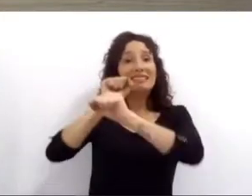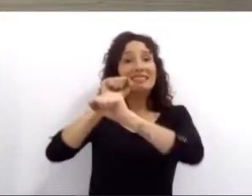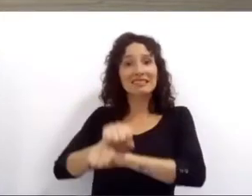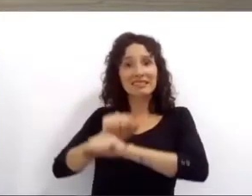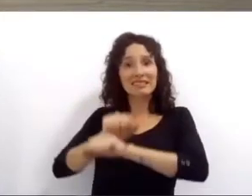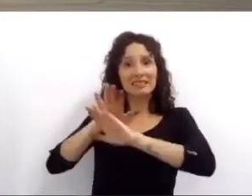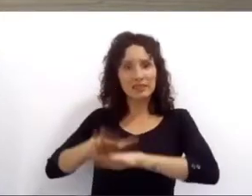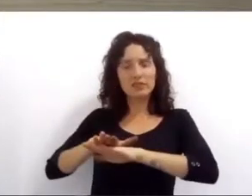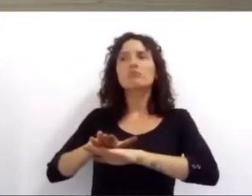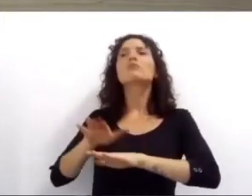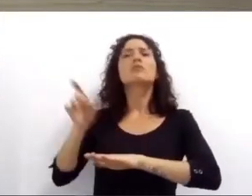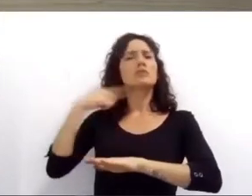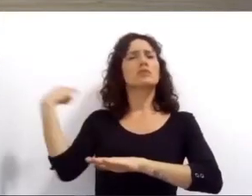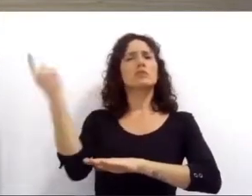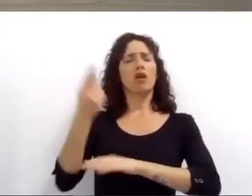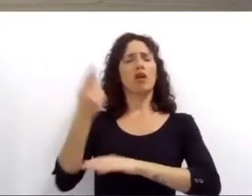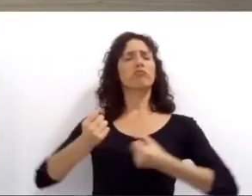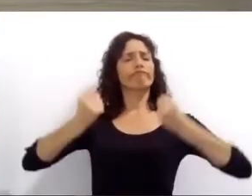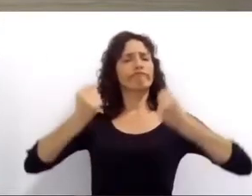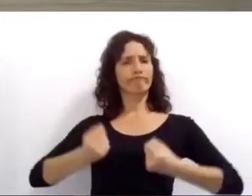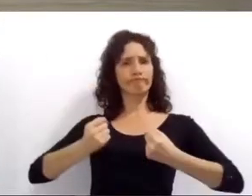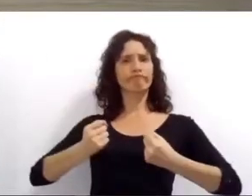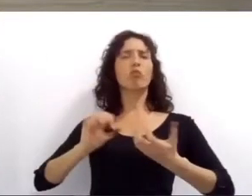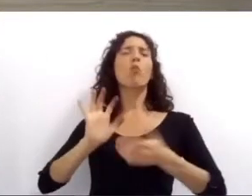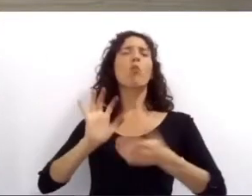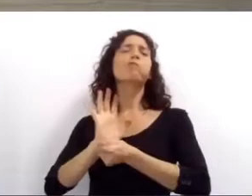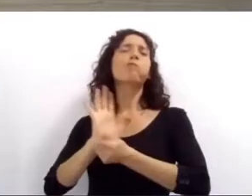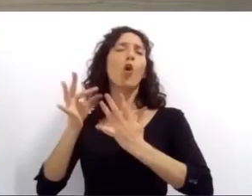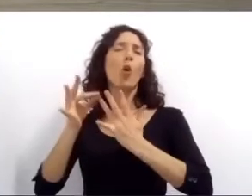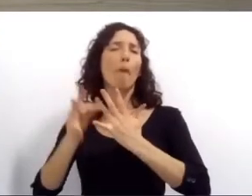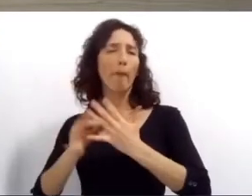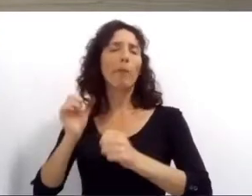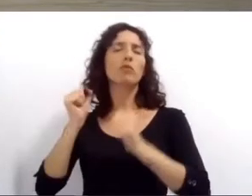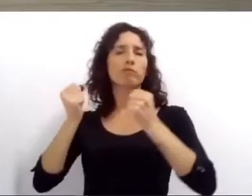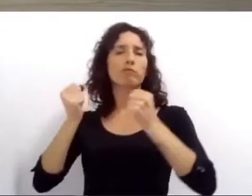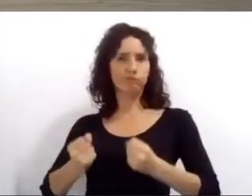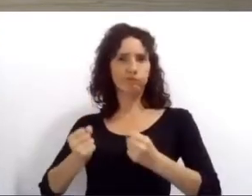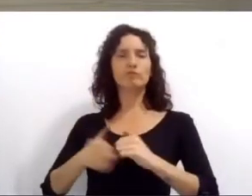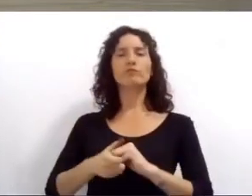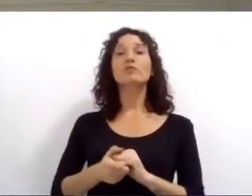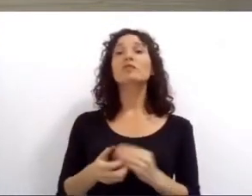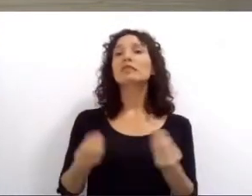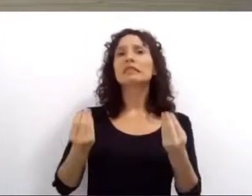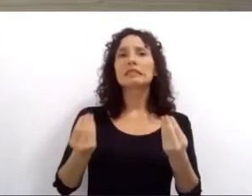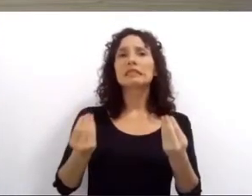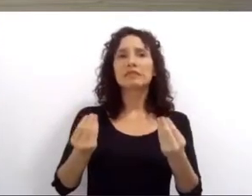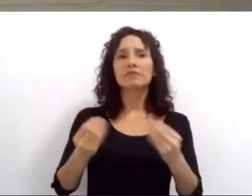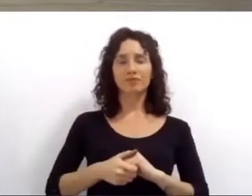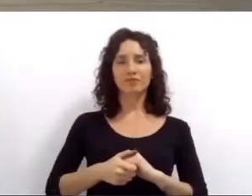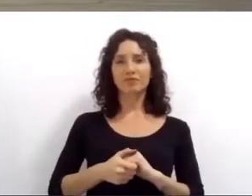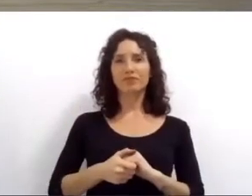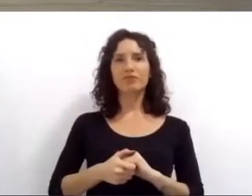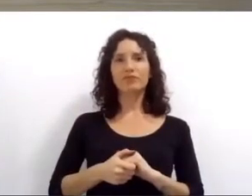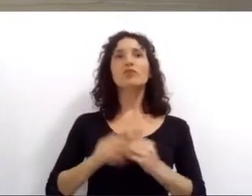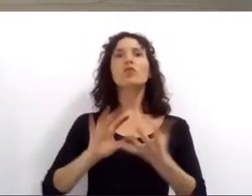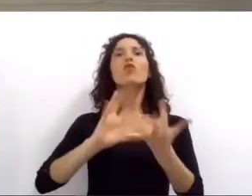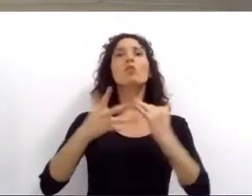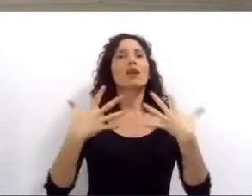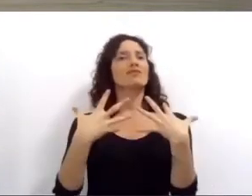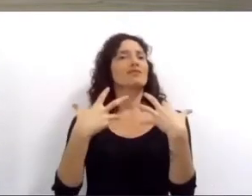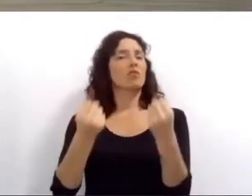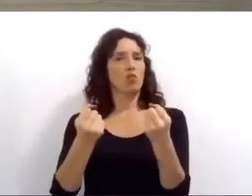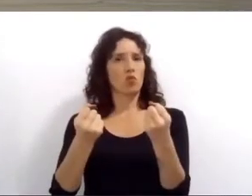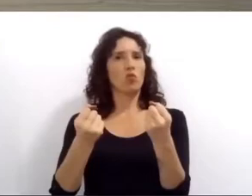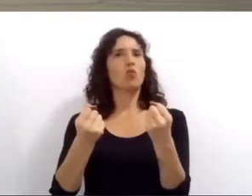desafío. Diseñar una reapertura de la ciudad bajo la premisa de compatibilizar el resguardo sanitario, la actividad